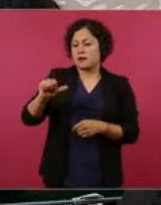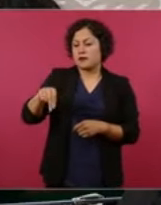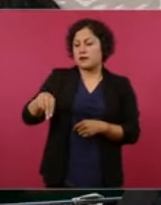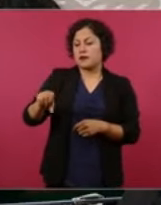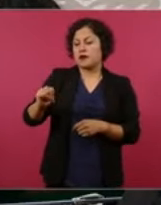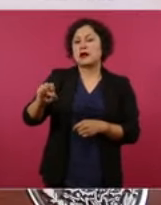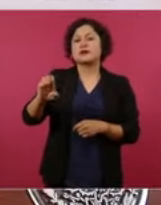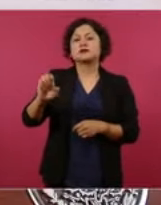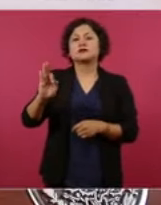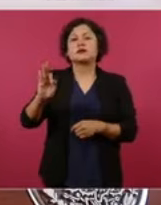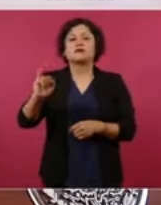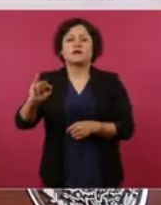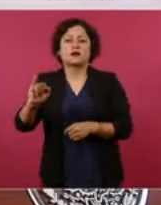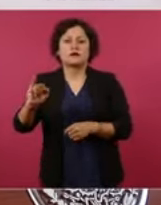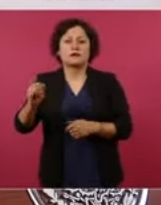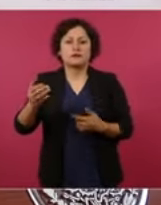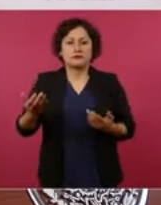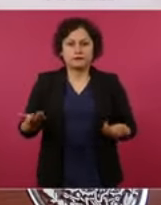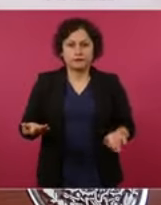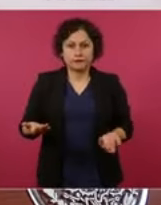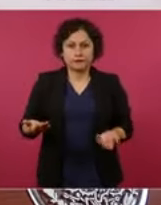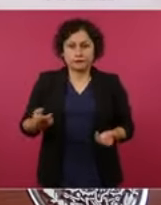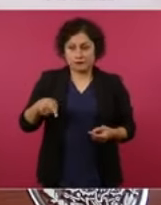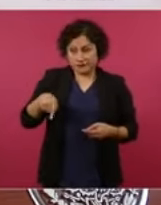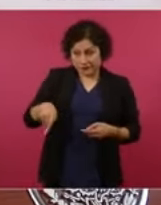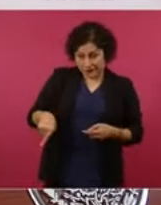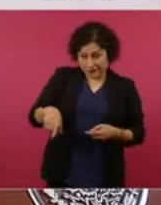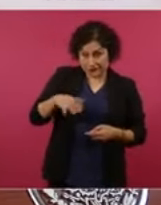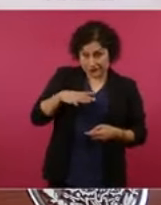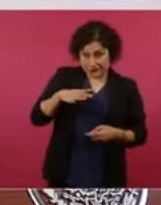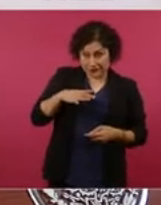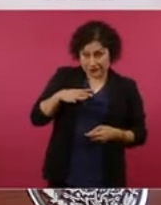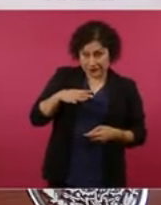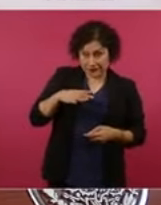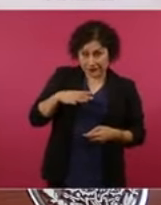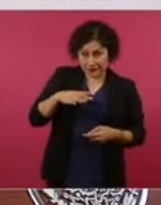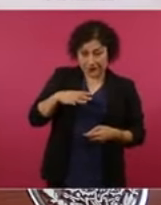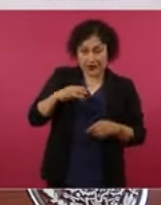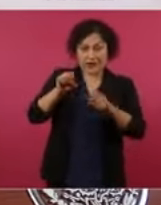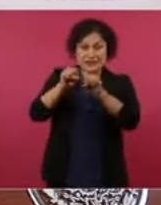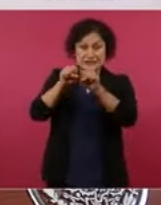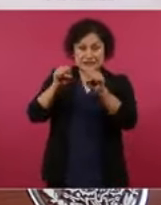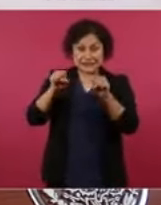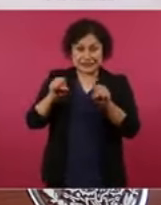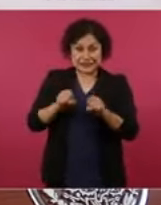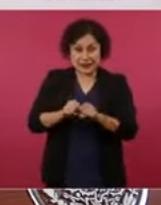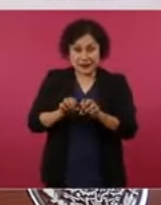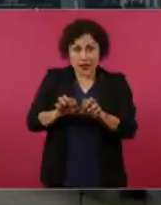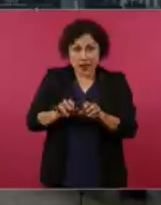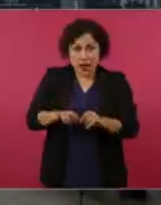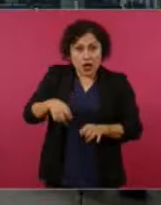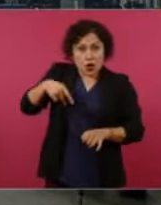No tenía ni siquiera el sistema de cómputo propio,